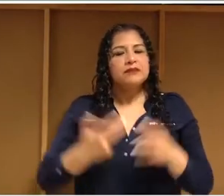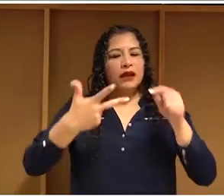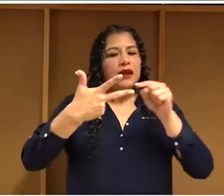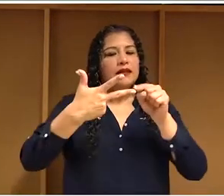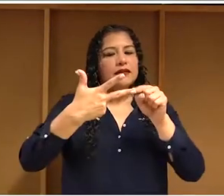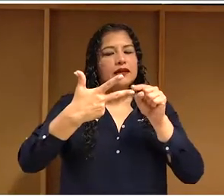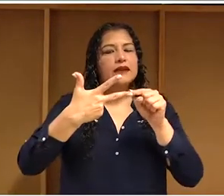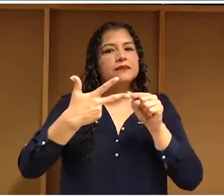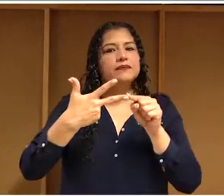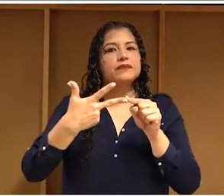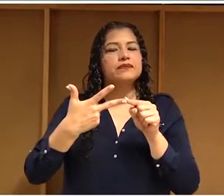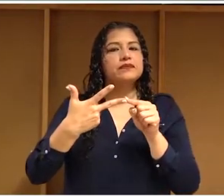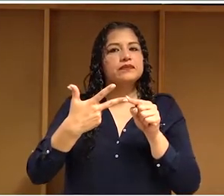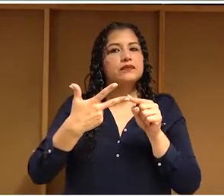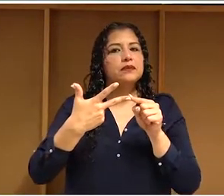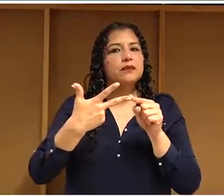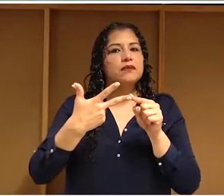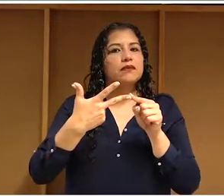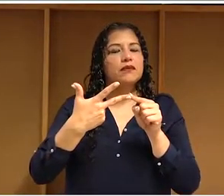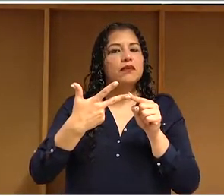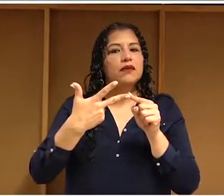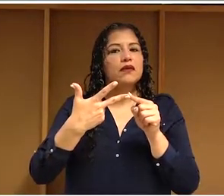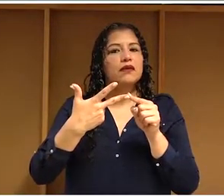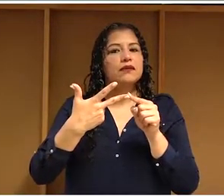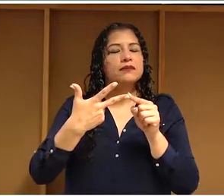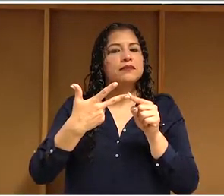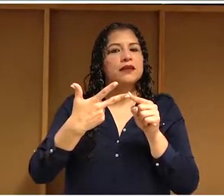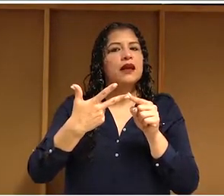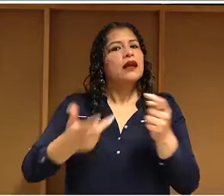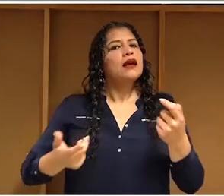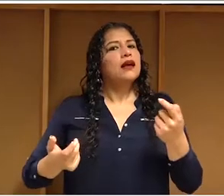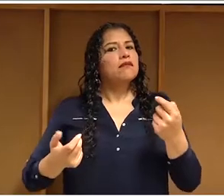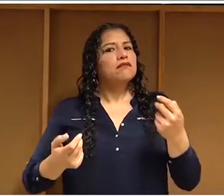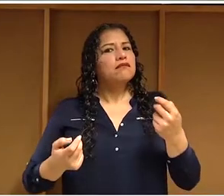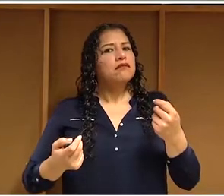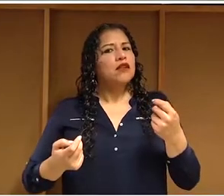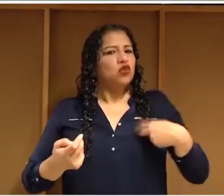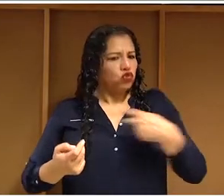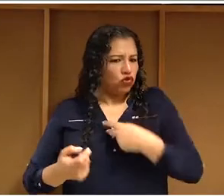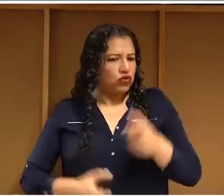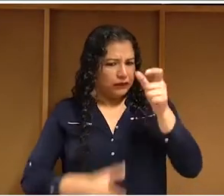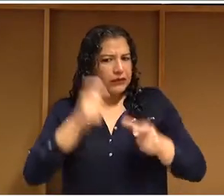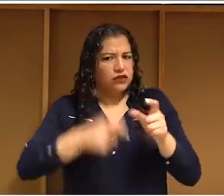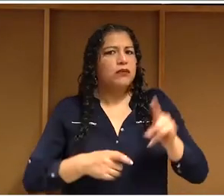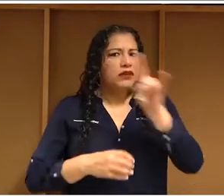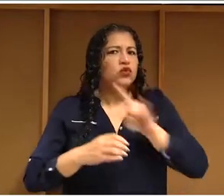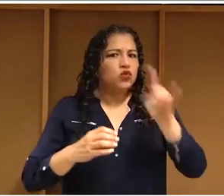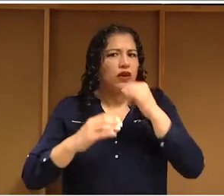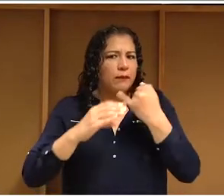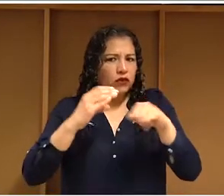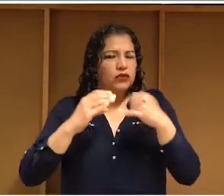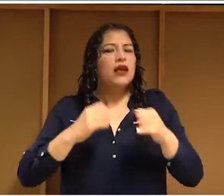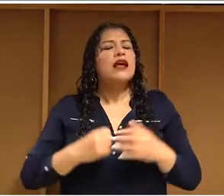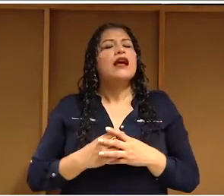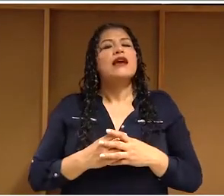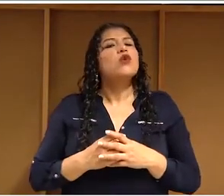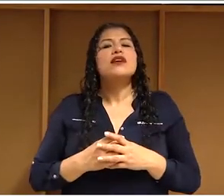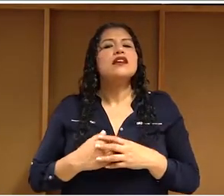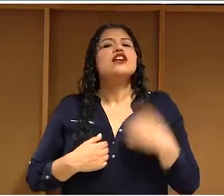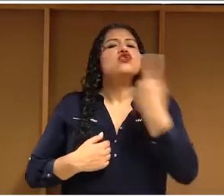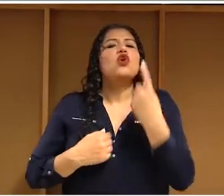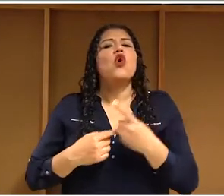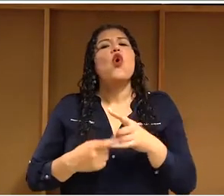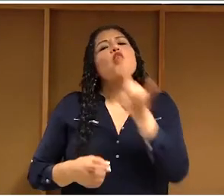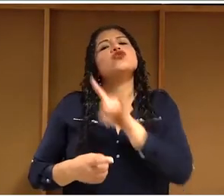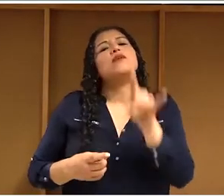la tercera idea que adelantaba era que deberíamos dejar de pensarnos como consumidores de este nuevo espacio. Es